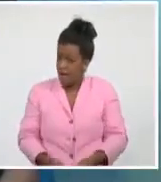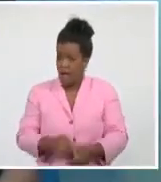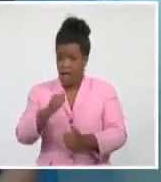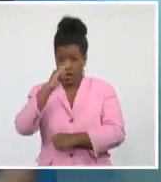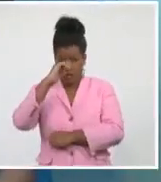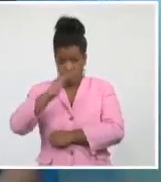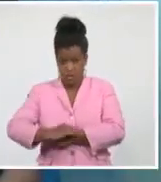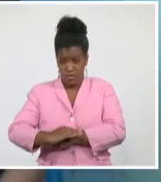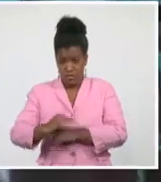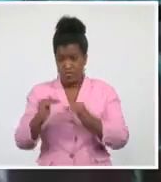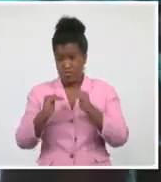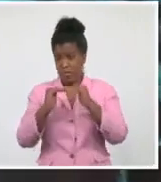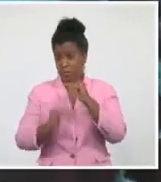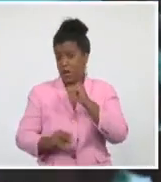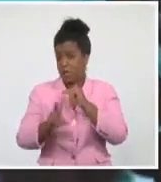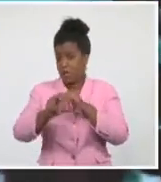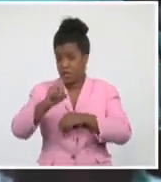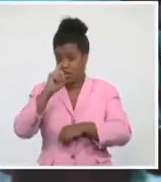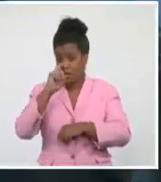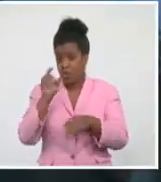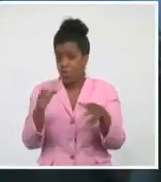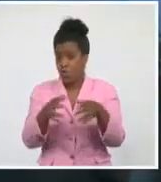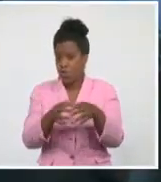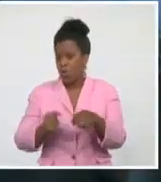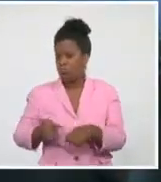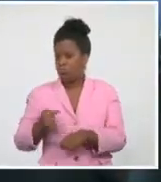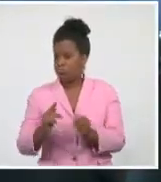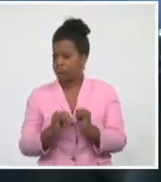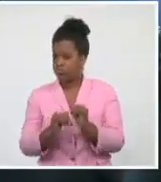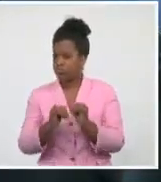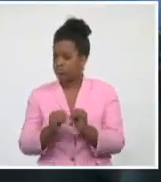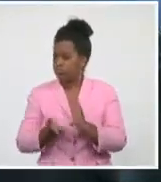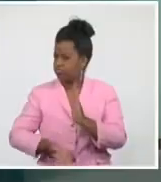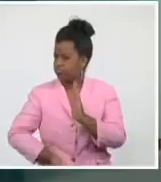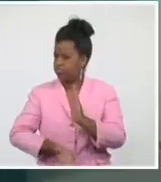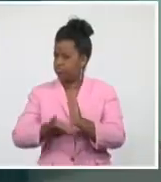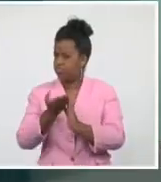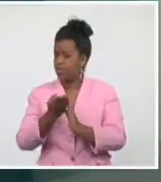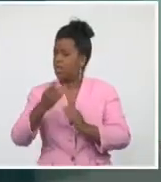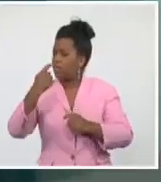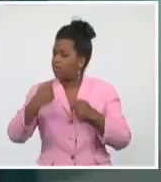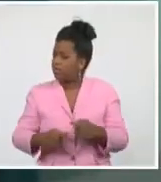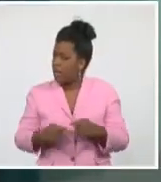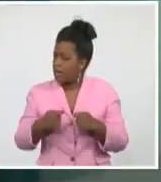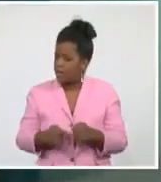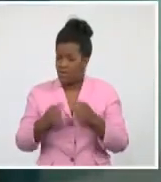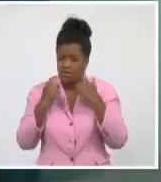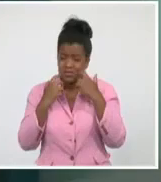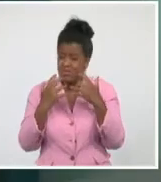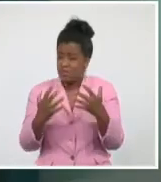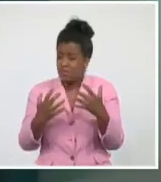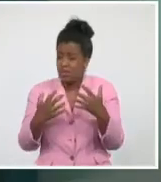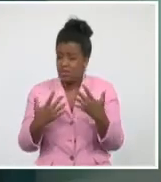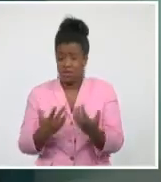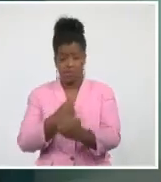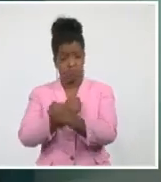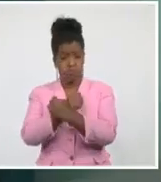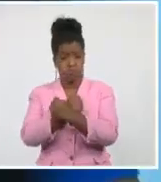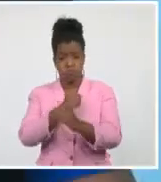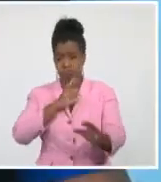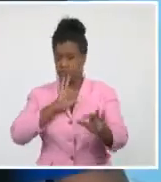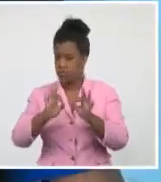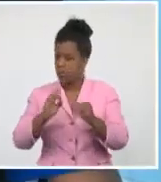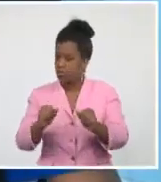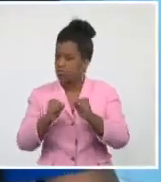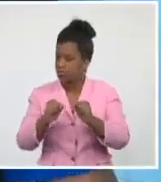años, grupo etario que reporta casos a diarios. Por tales motivos es necesario incrementar la percepción de riesgo y reforzar